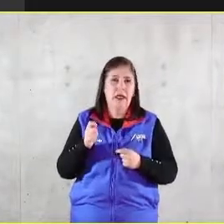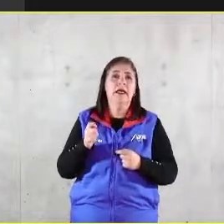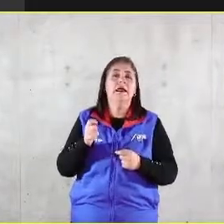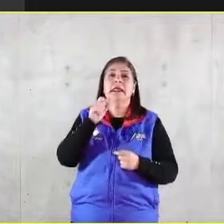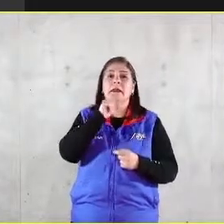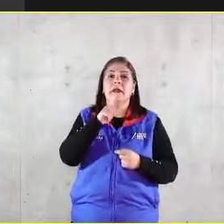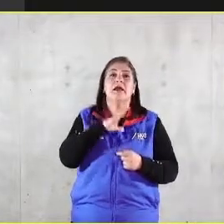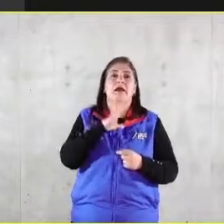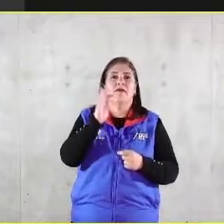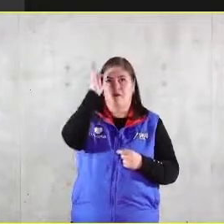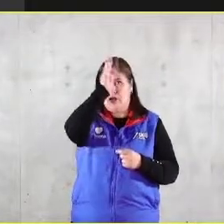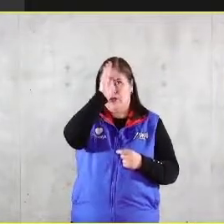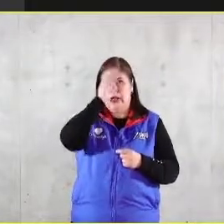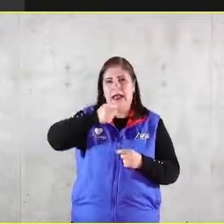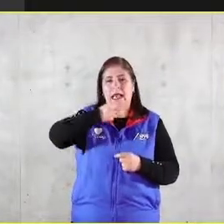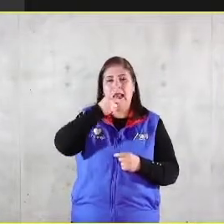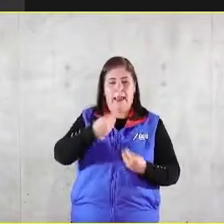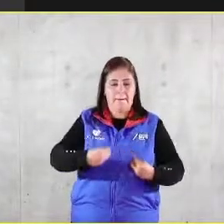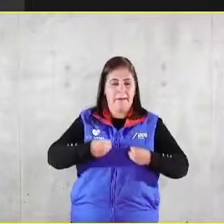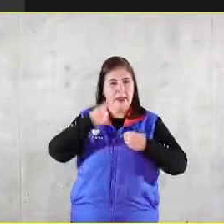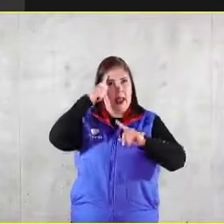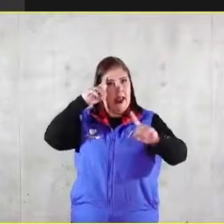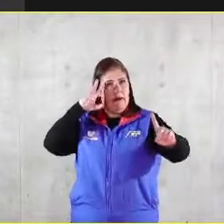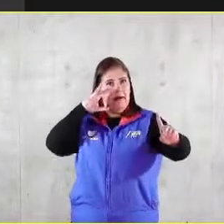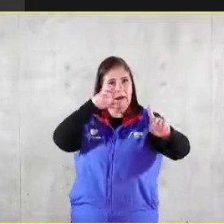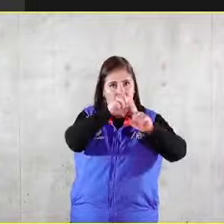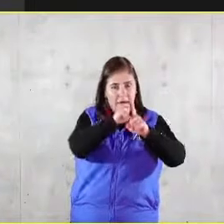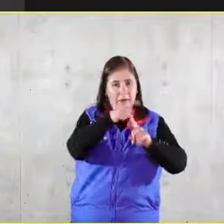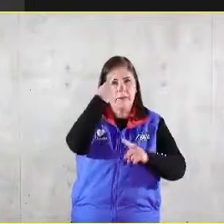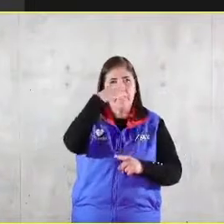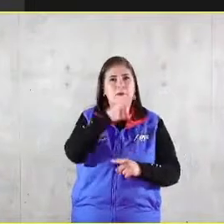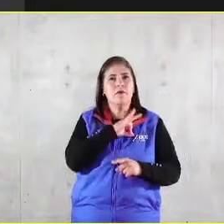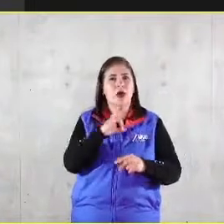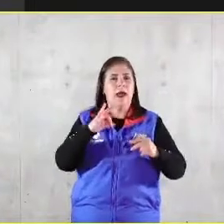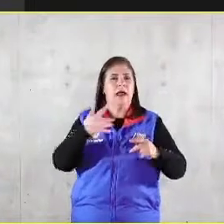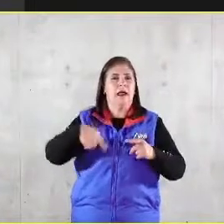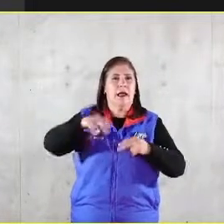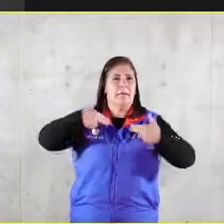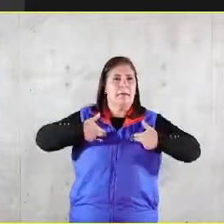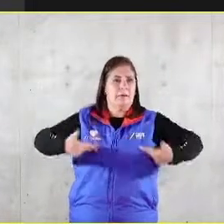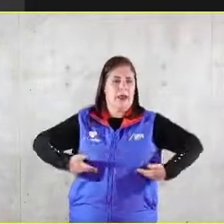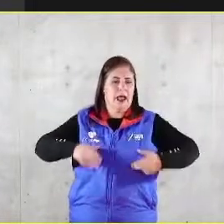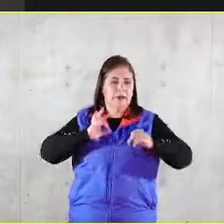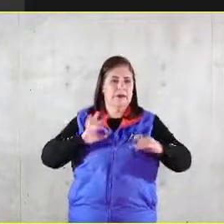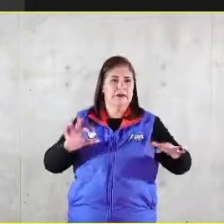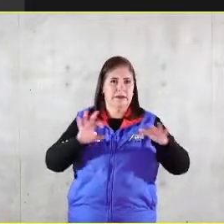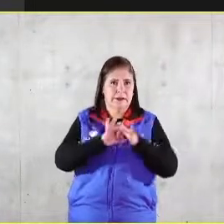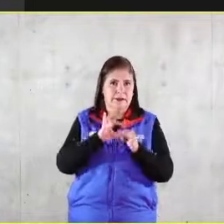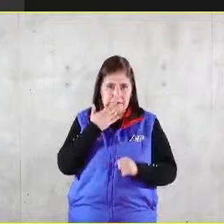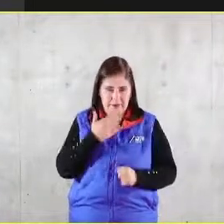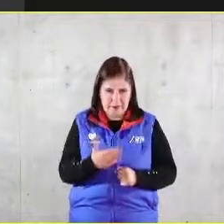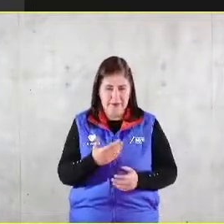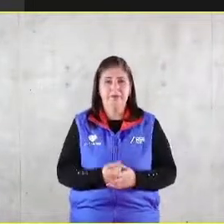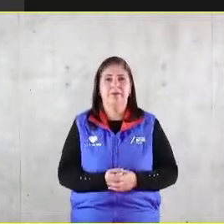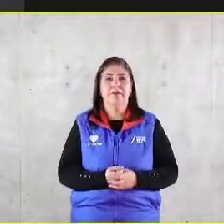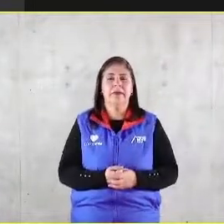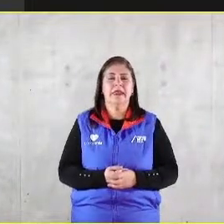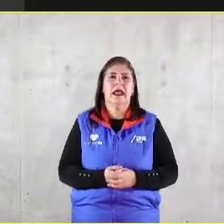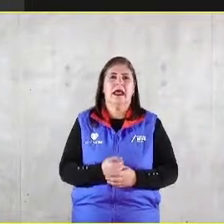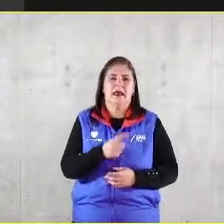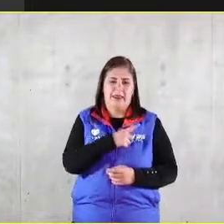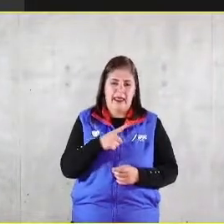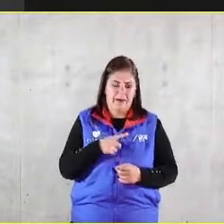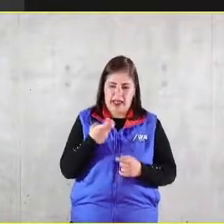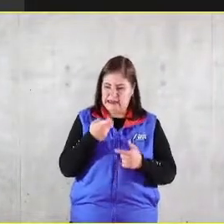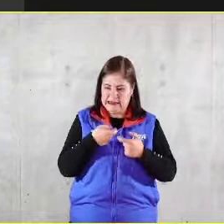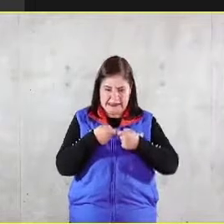lograda la expresión completa de la humanidad integral entonces hay que convertir esa cuerda en tensión